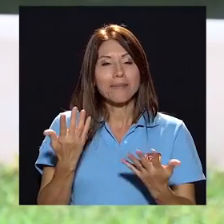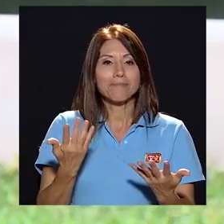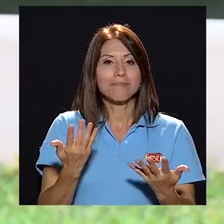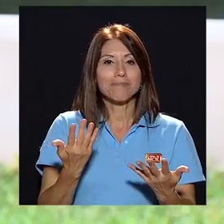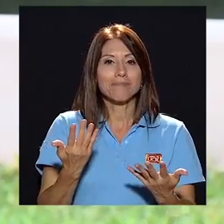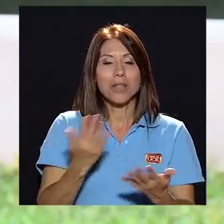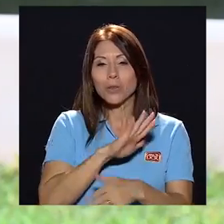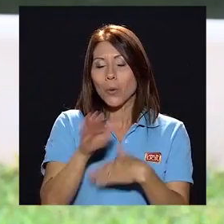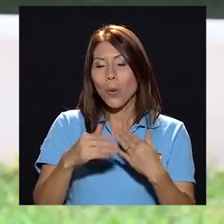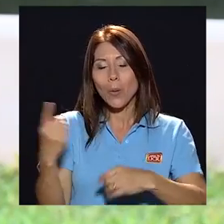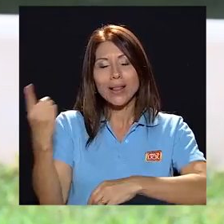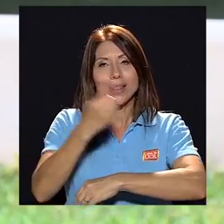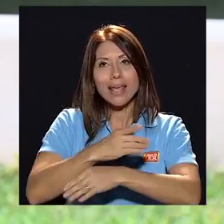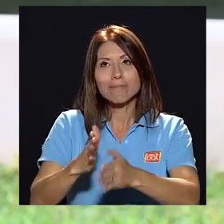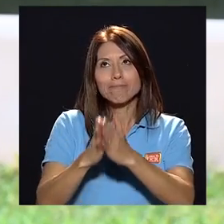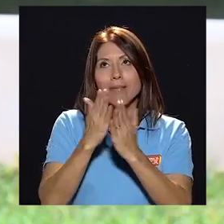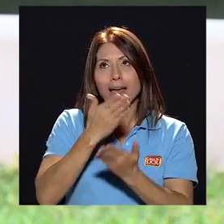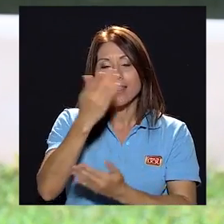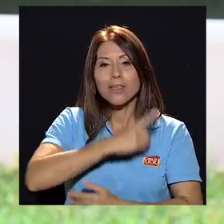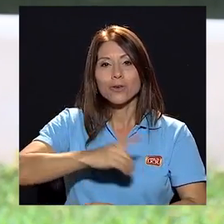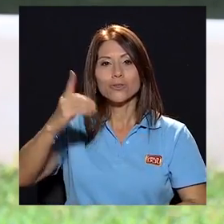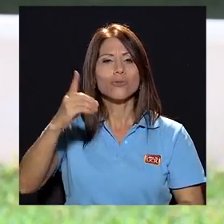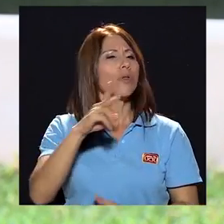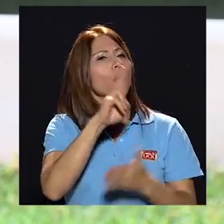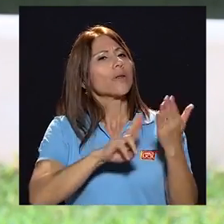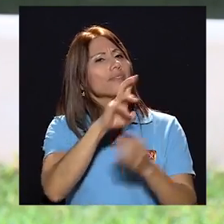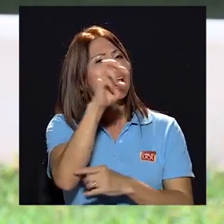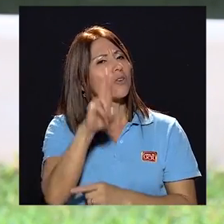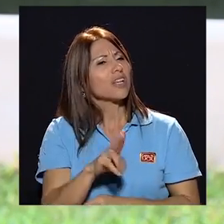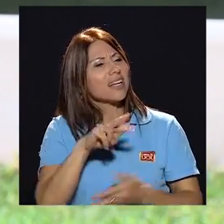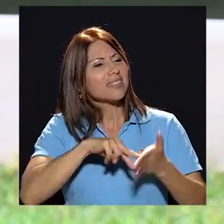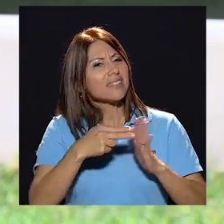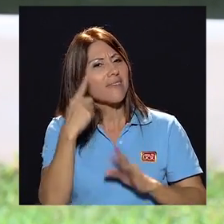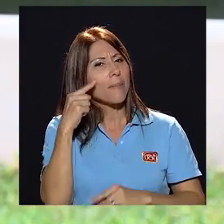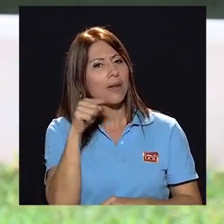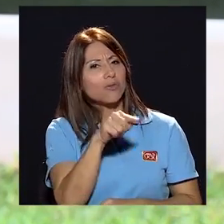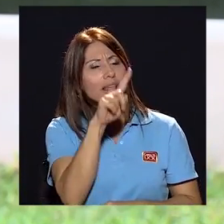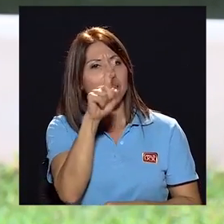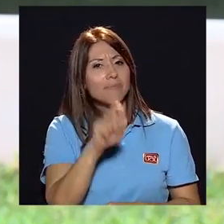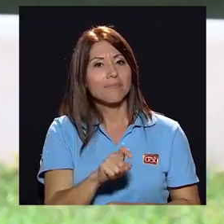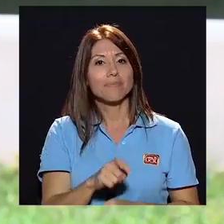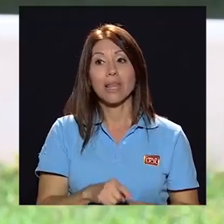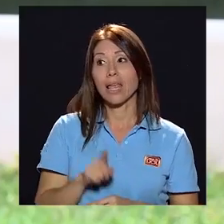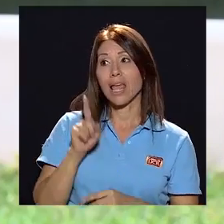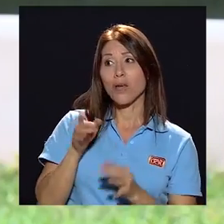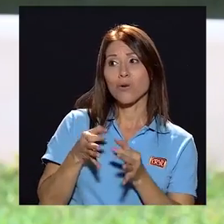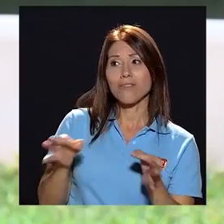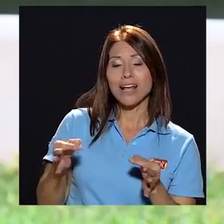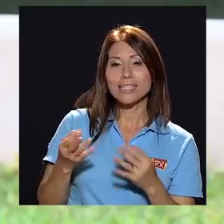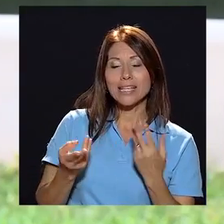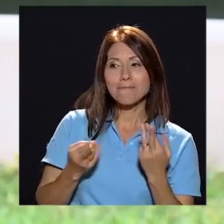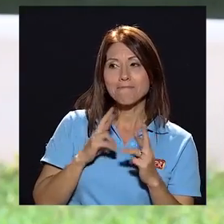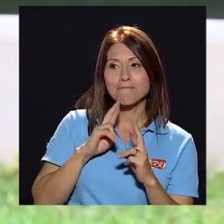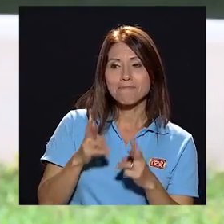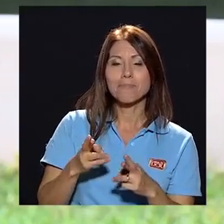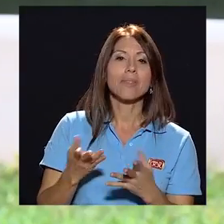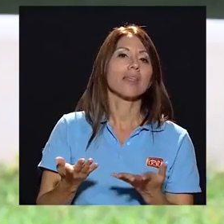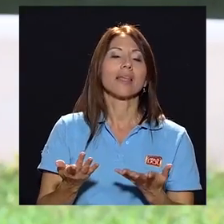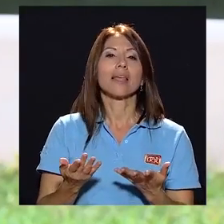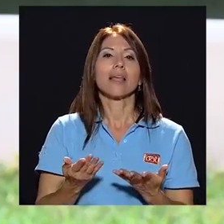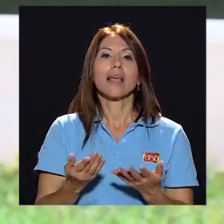invocando al día hacia Dios en una frase este